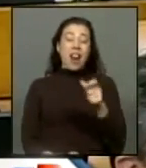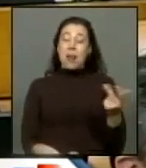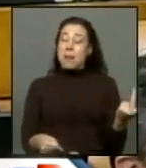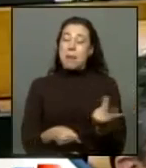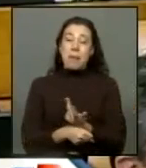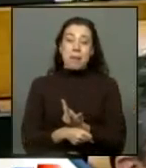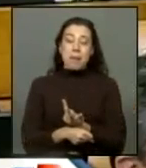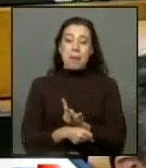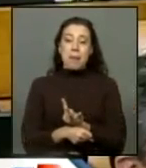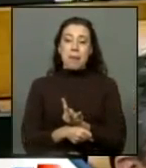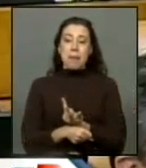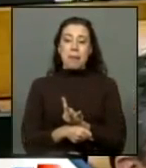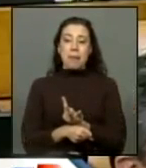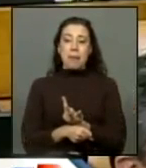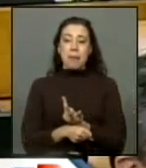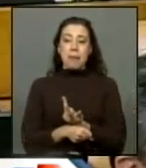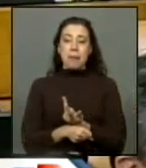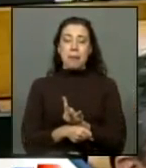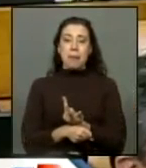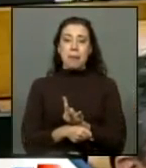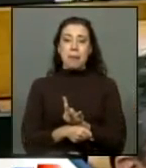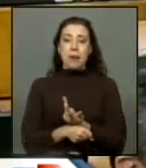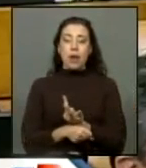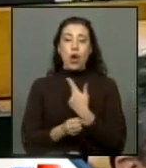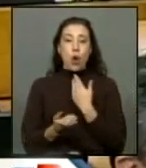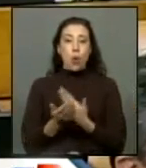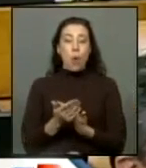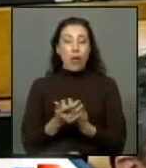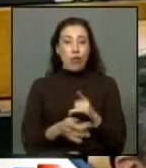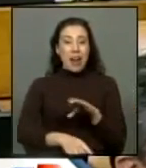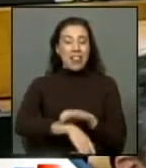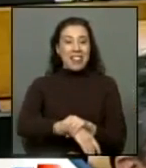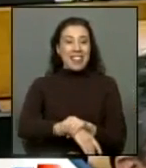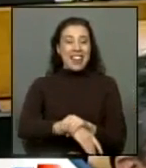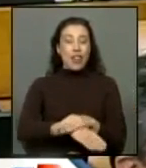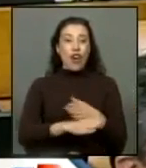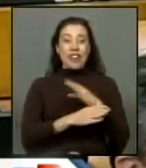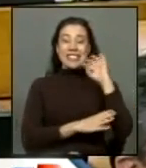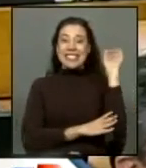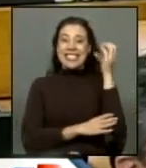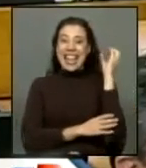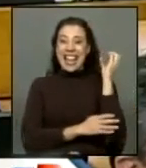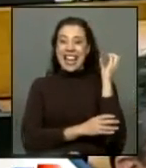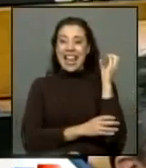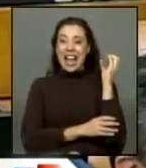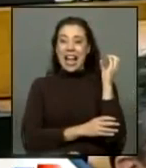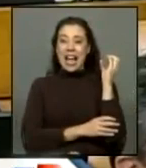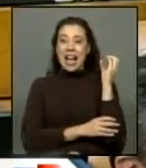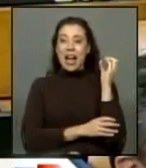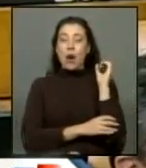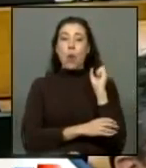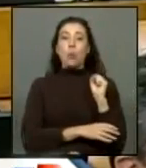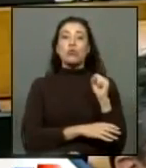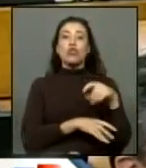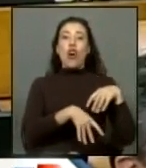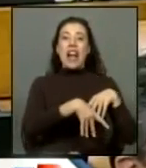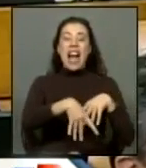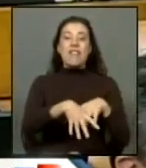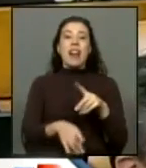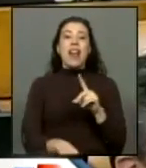suerte que cuando estaba detenido en la Serena la caravana de la muerte